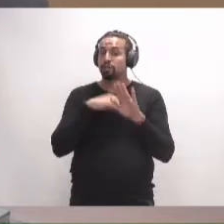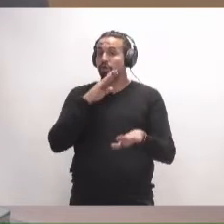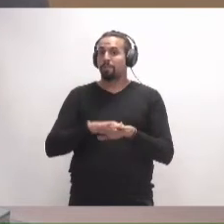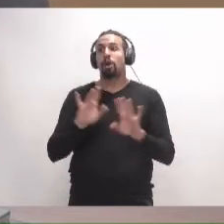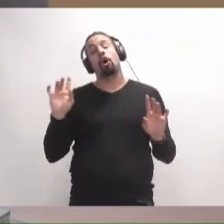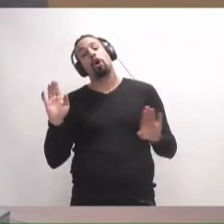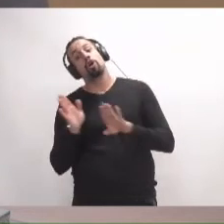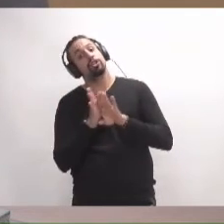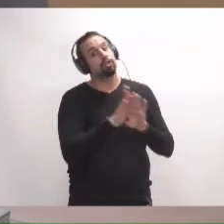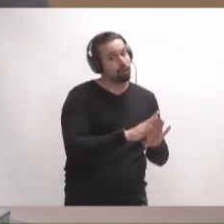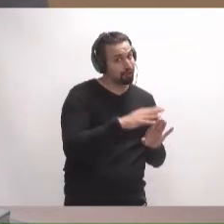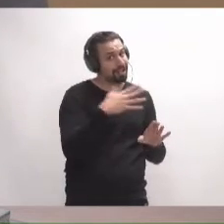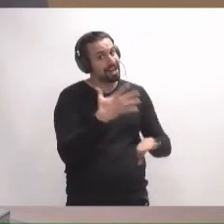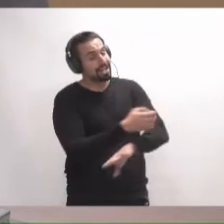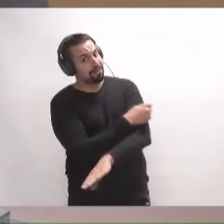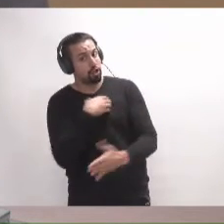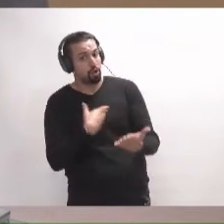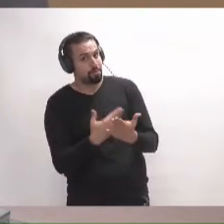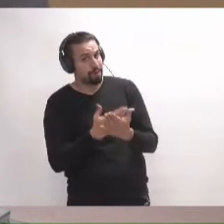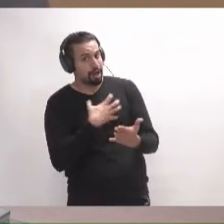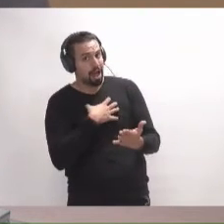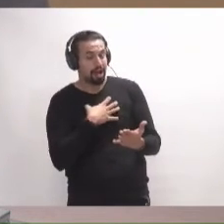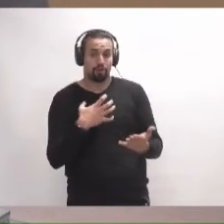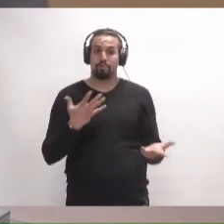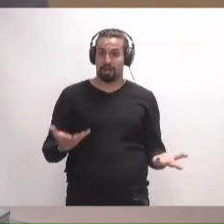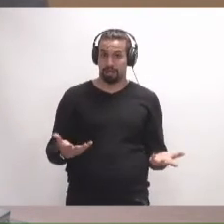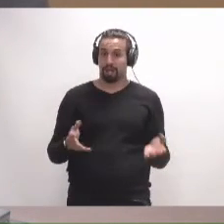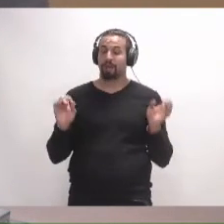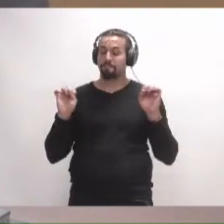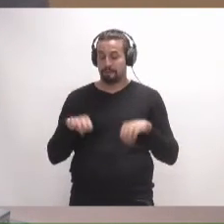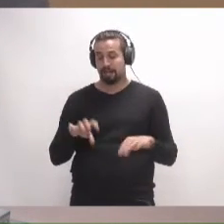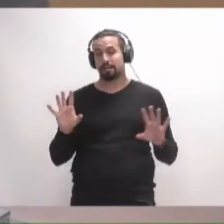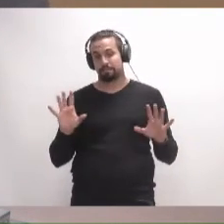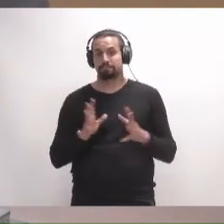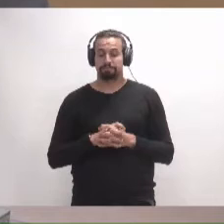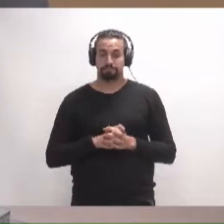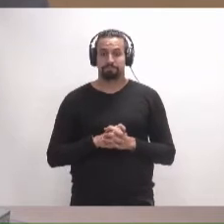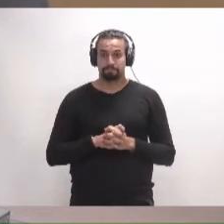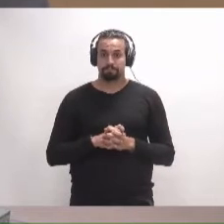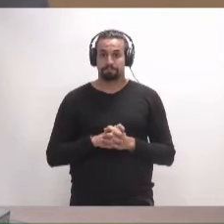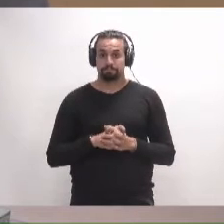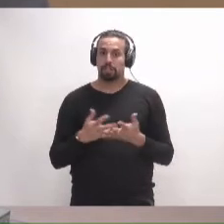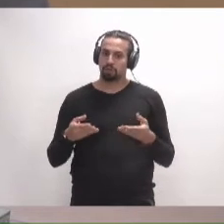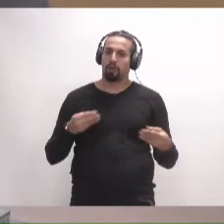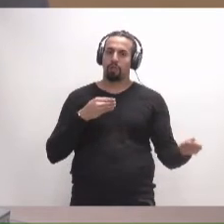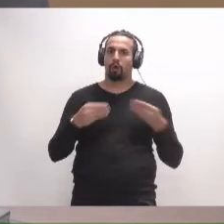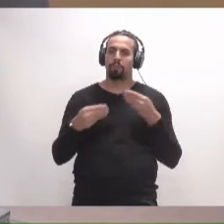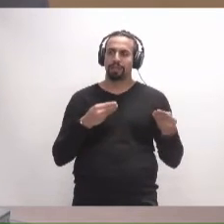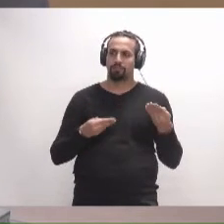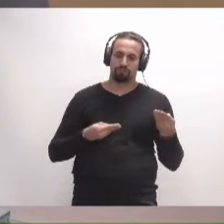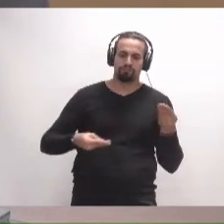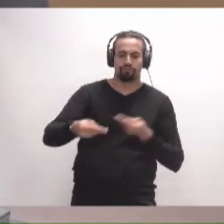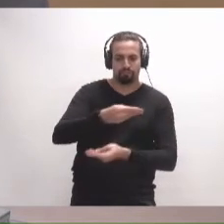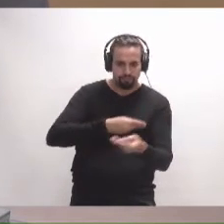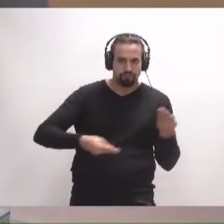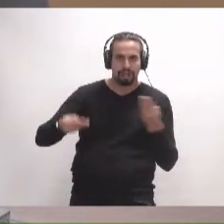cosa es que el Cabildo no haya podido comprobar que eso se produce. De hecho, ha habido intercambio de documentación a lo largo